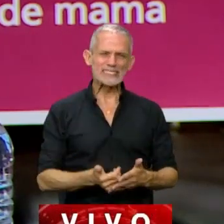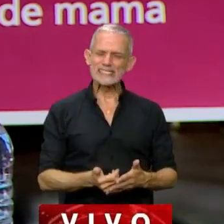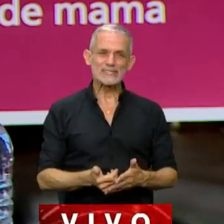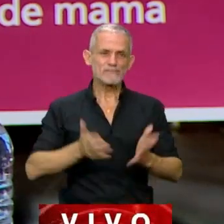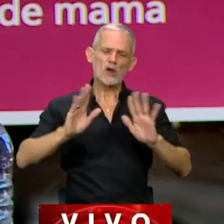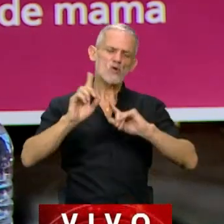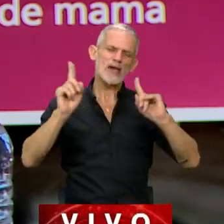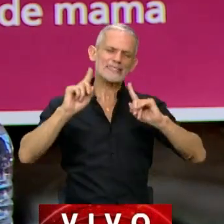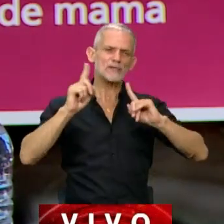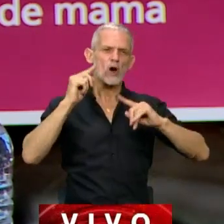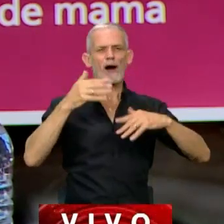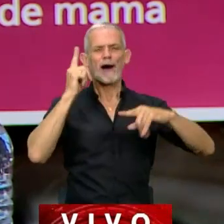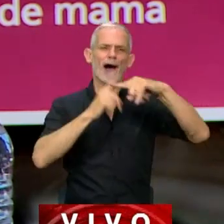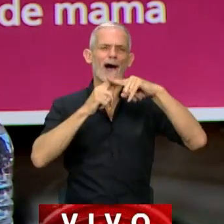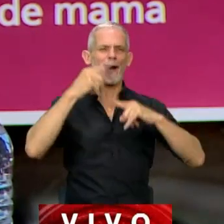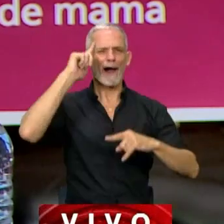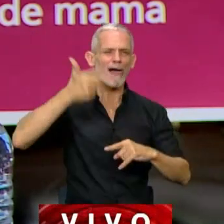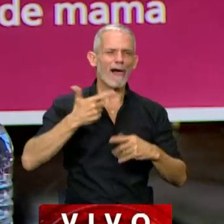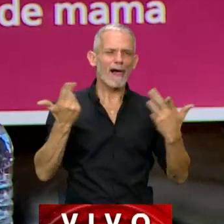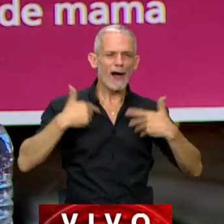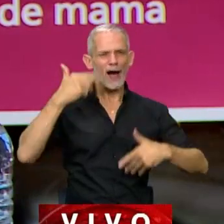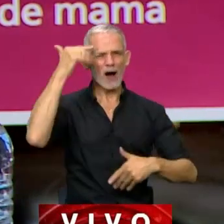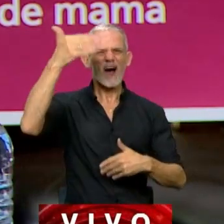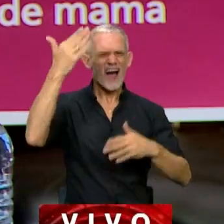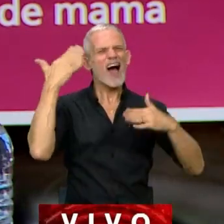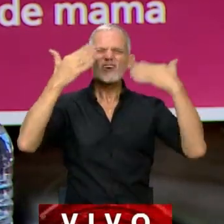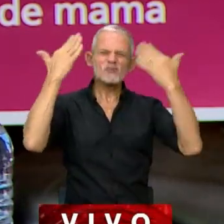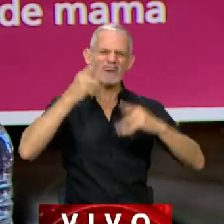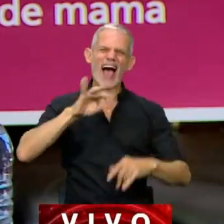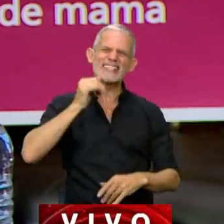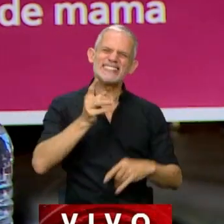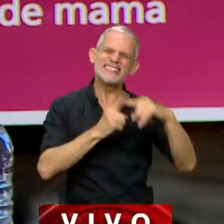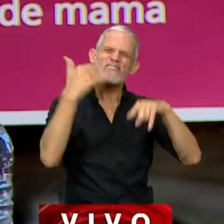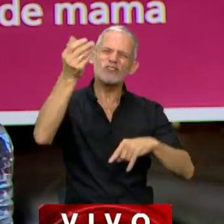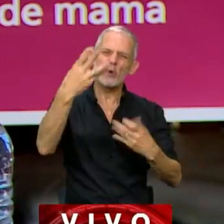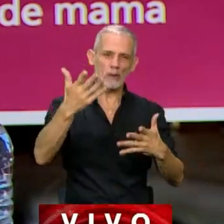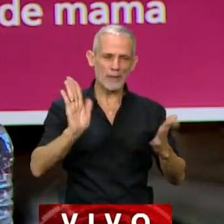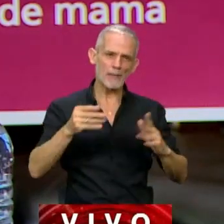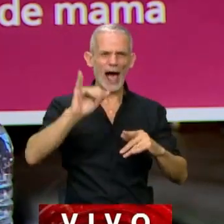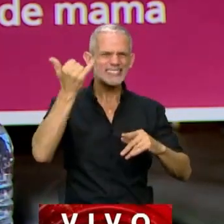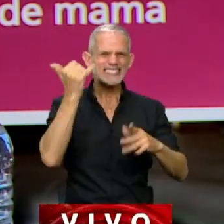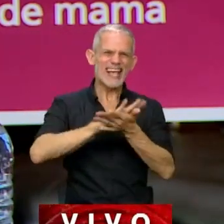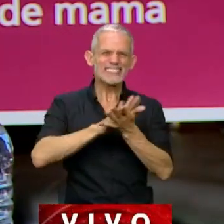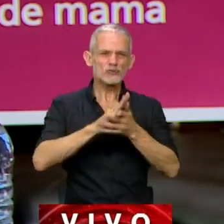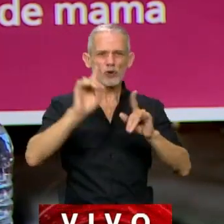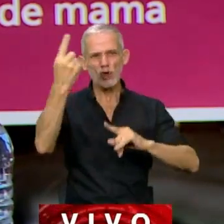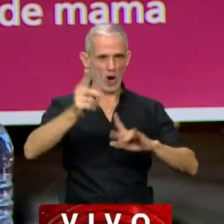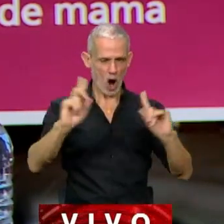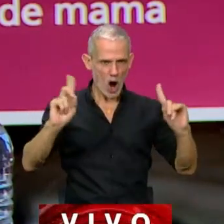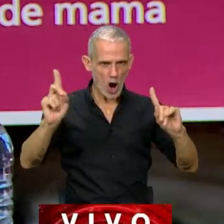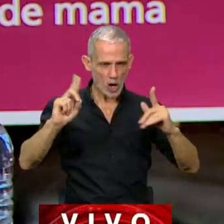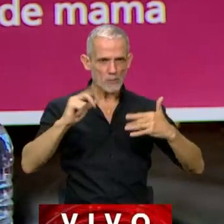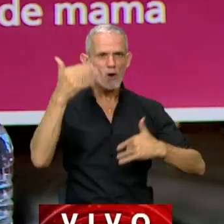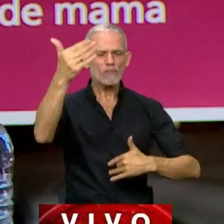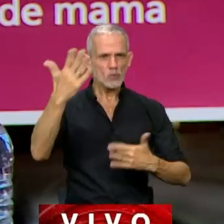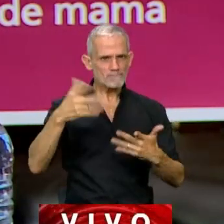en algún optimismo ingenuo, donde las cosas se pueden solucionar porque sí, sino